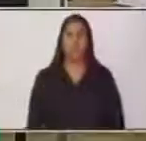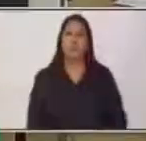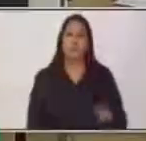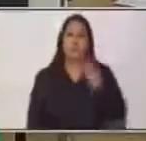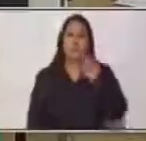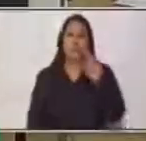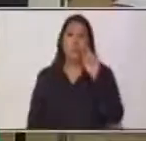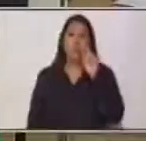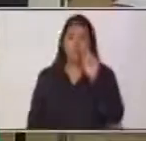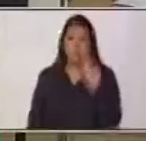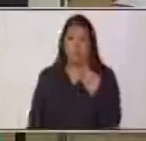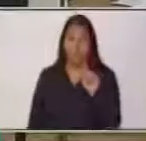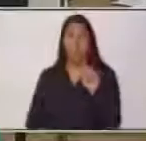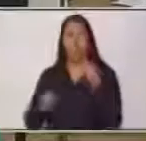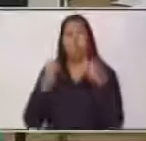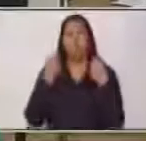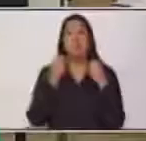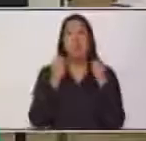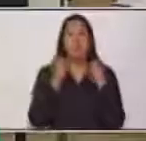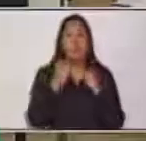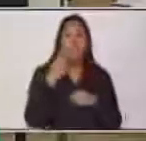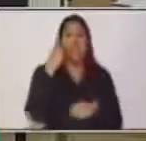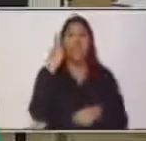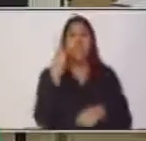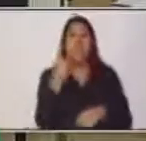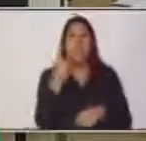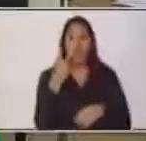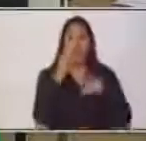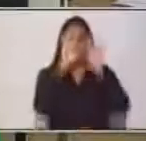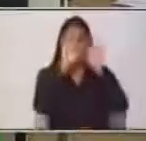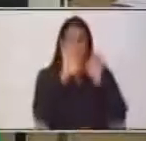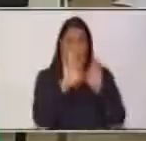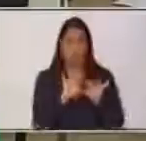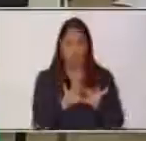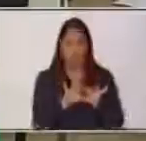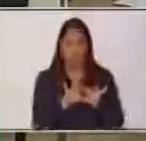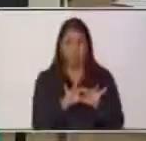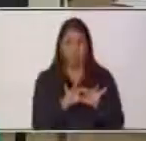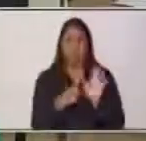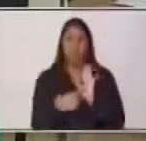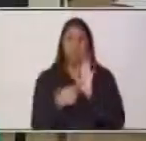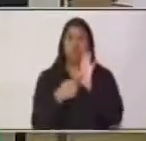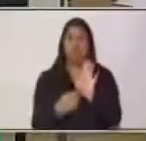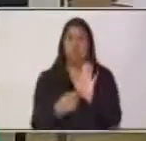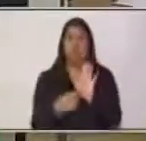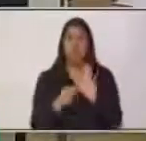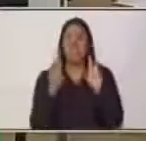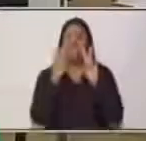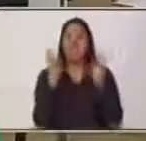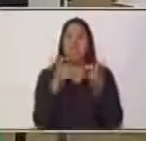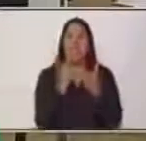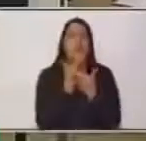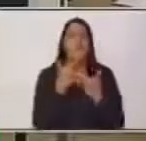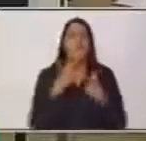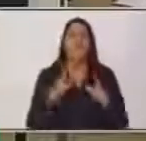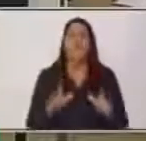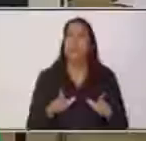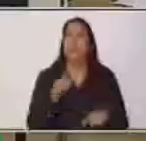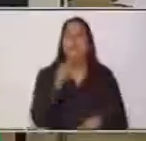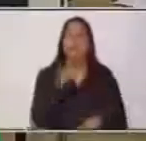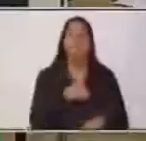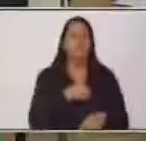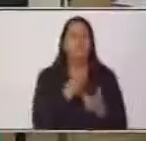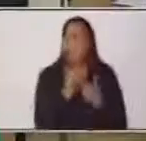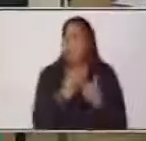dos textos expositivos sobre cualquier temática. La temática es totalmente libre. Yo no les voy a poner un